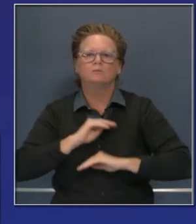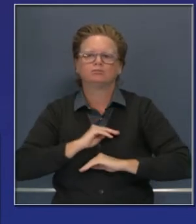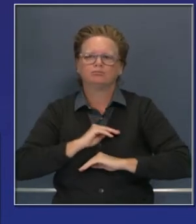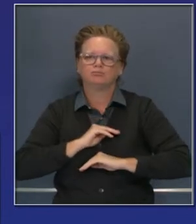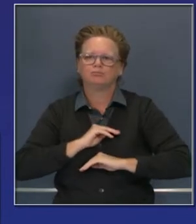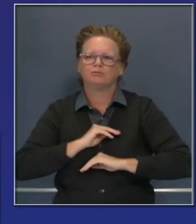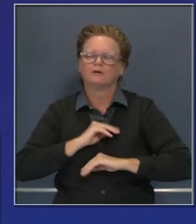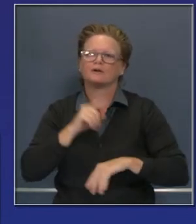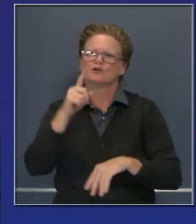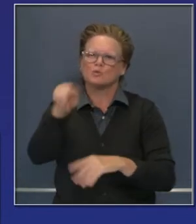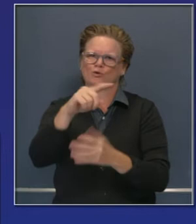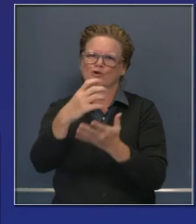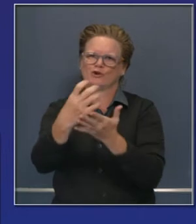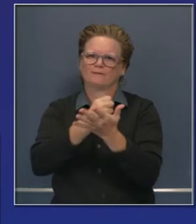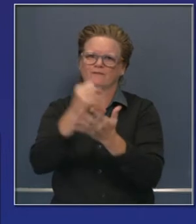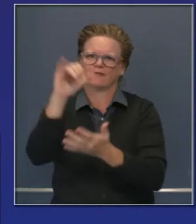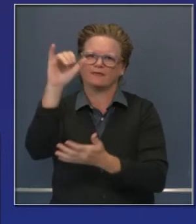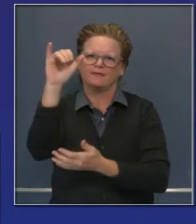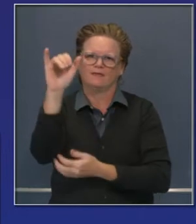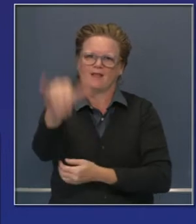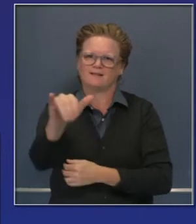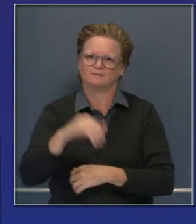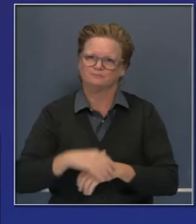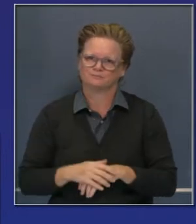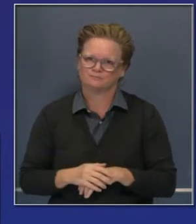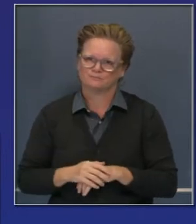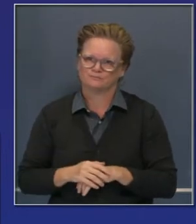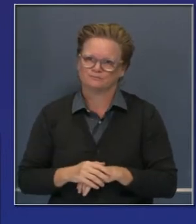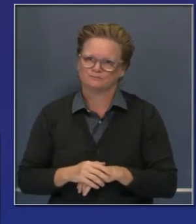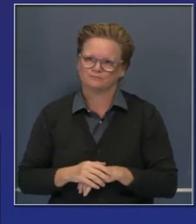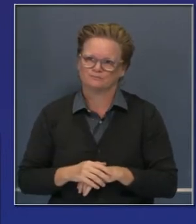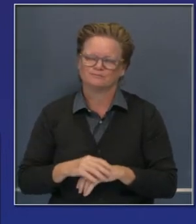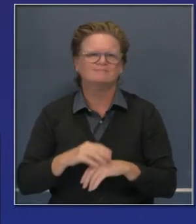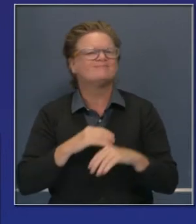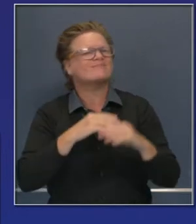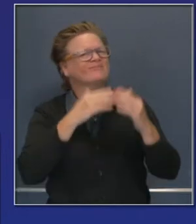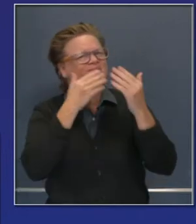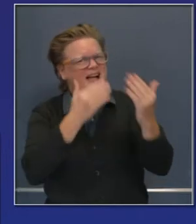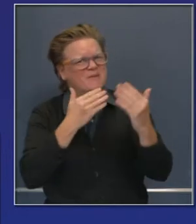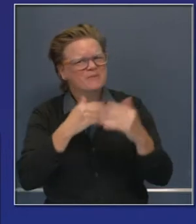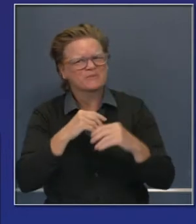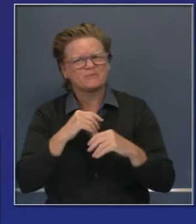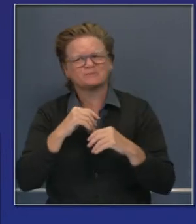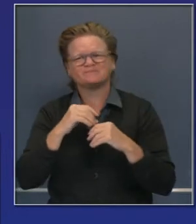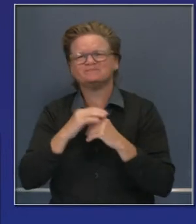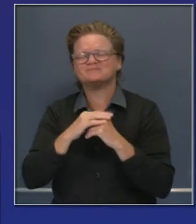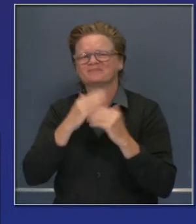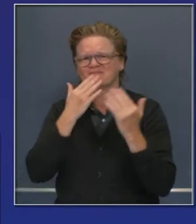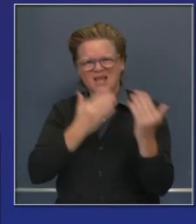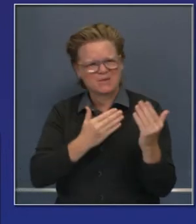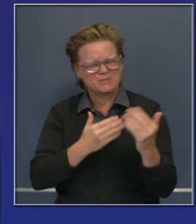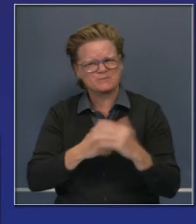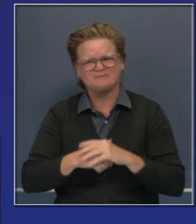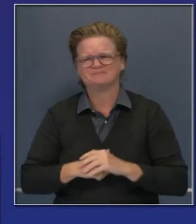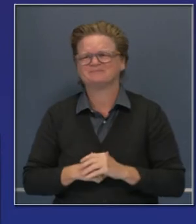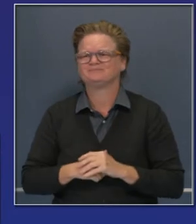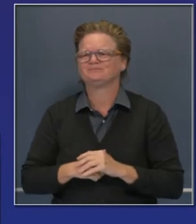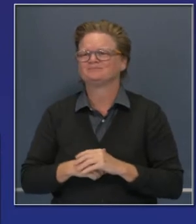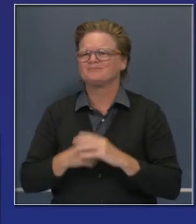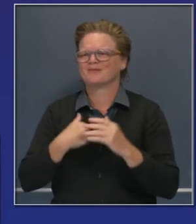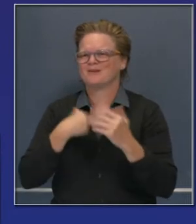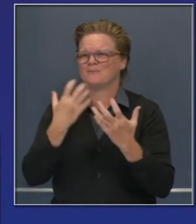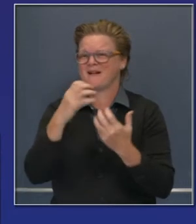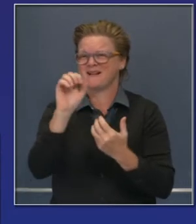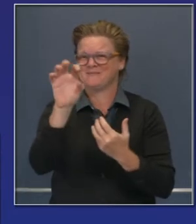señora secretaria. Estará aquí para responder a esta pregunta sobre ese tema, por supuesto. Primero, anoche tal vez hubo un enfoque en los